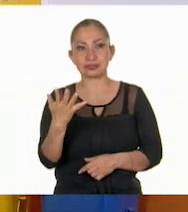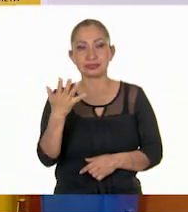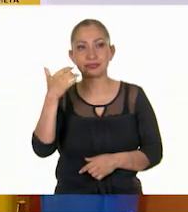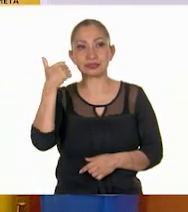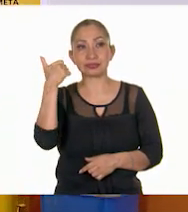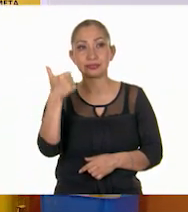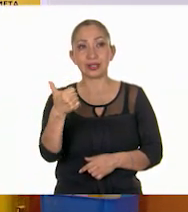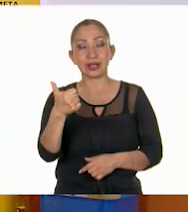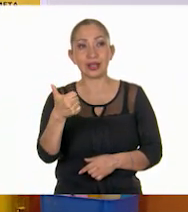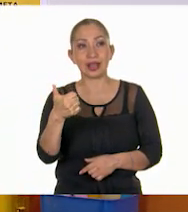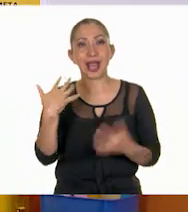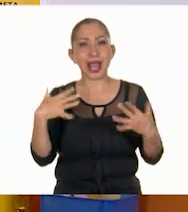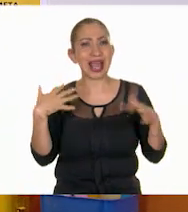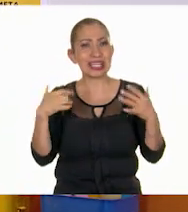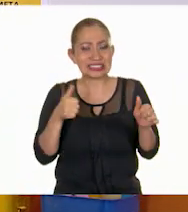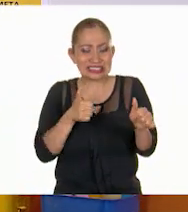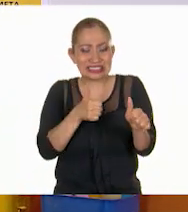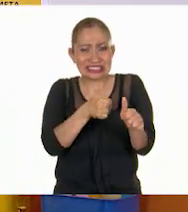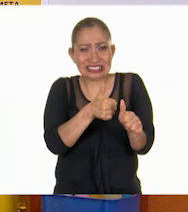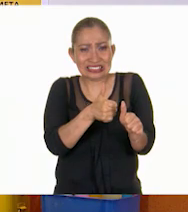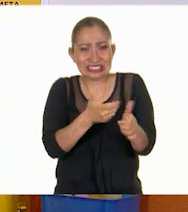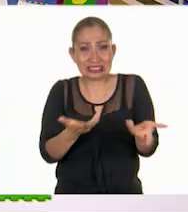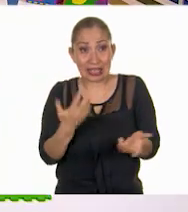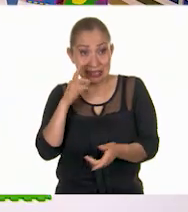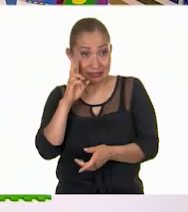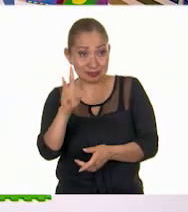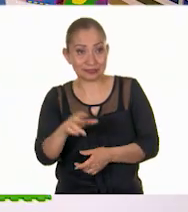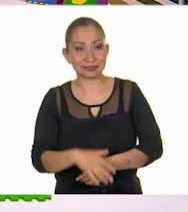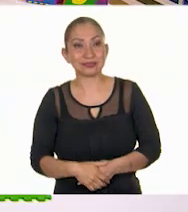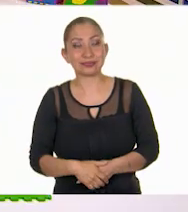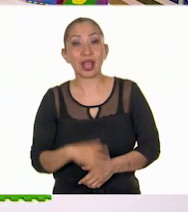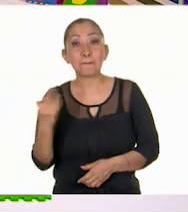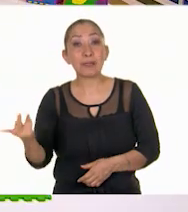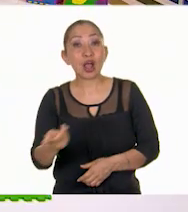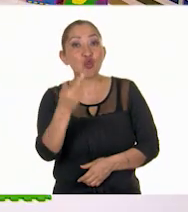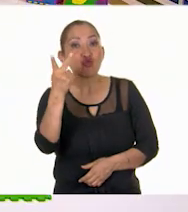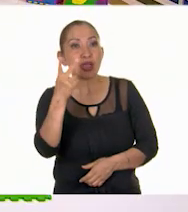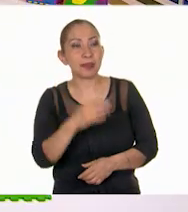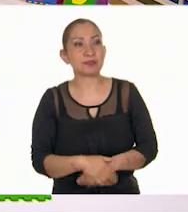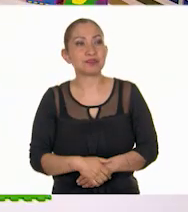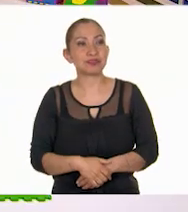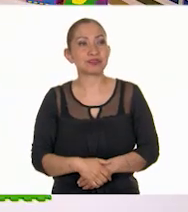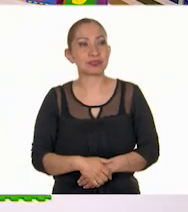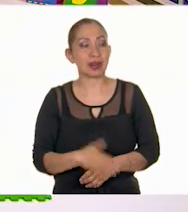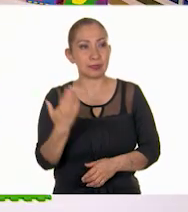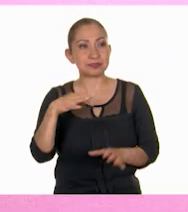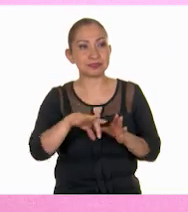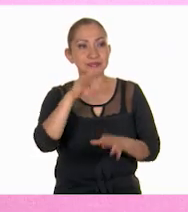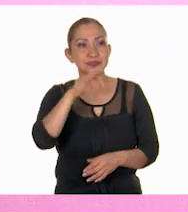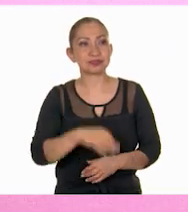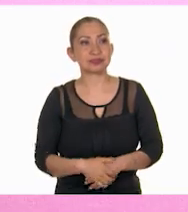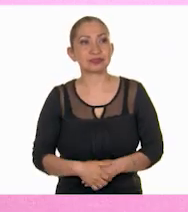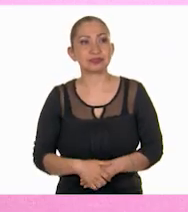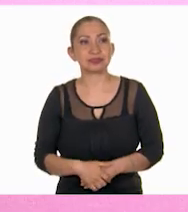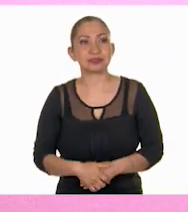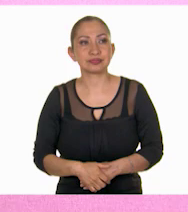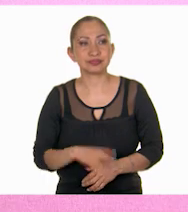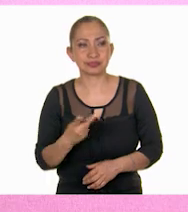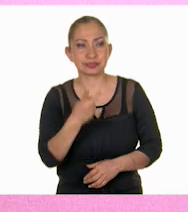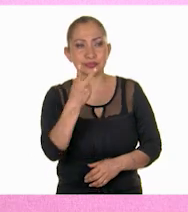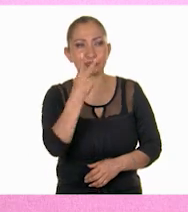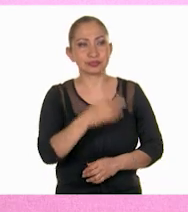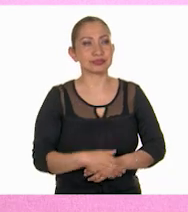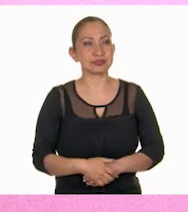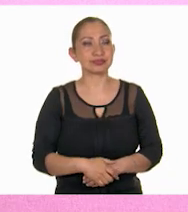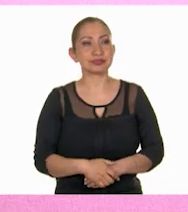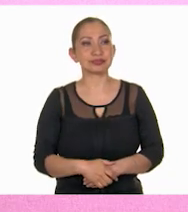cuatro, cinco, seis. ¡Ya casi nos alcanzamos! ¿Ya ves? Es una pregunta, Mariana. A Saca el papelito. Pregunta, pregunta,